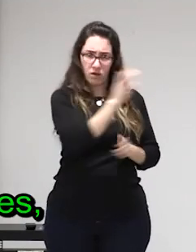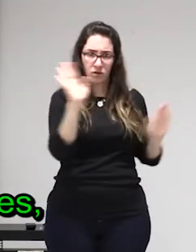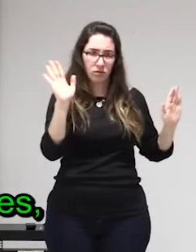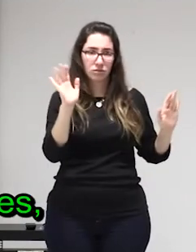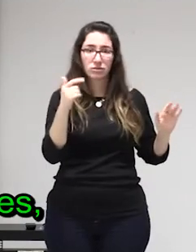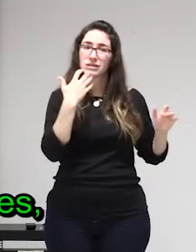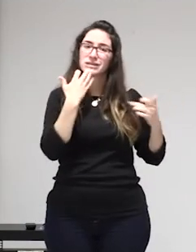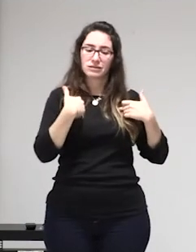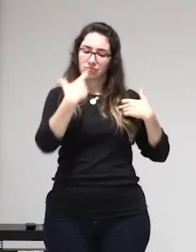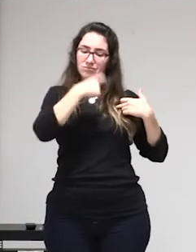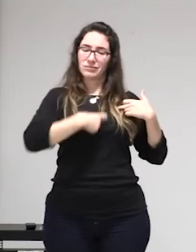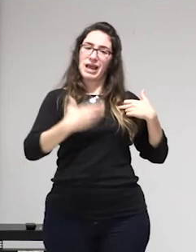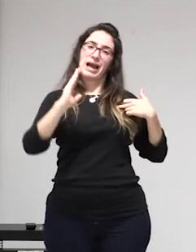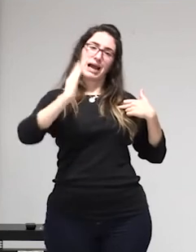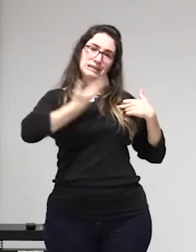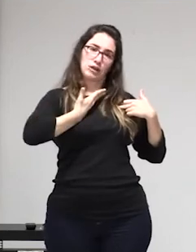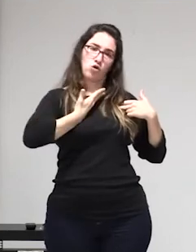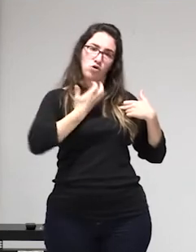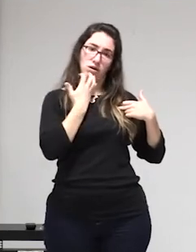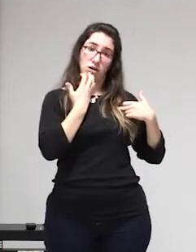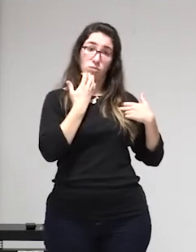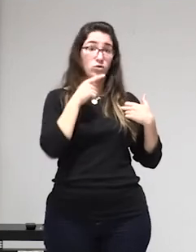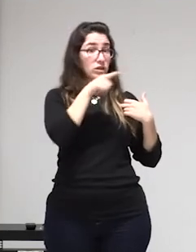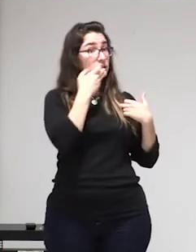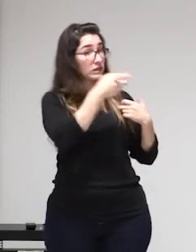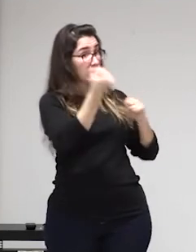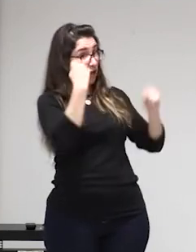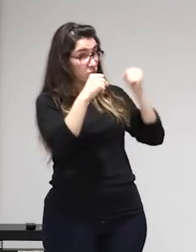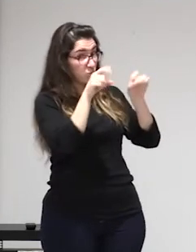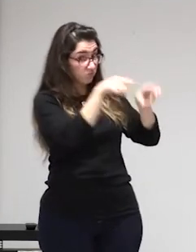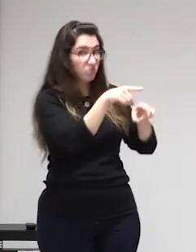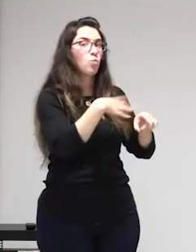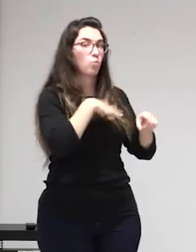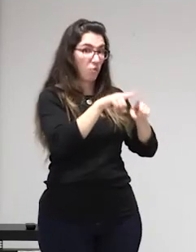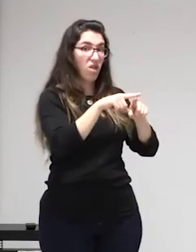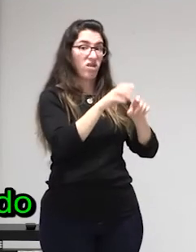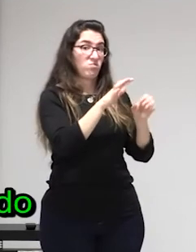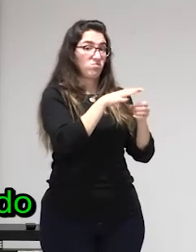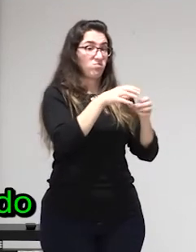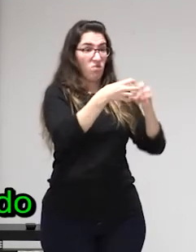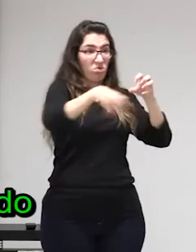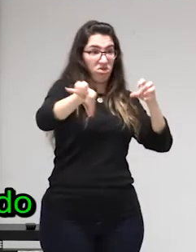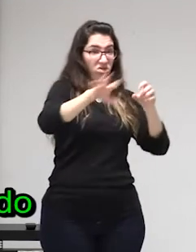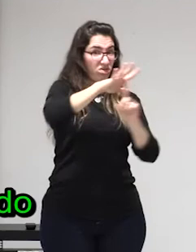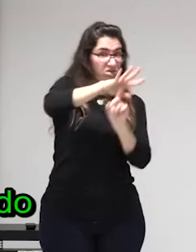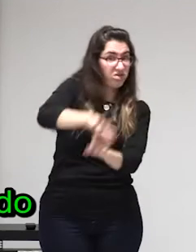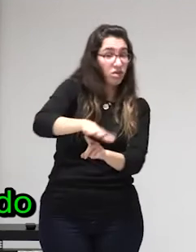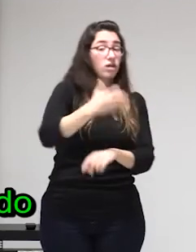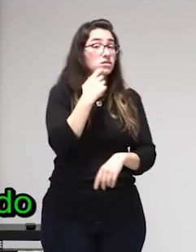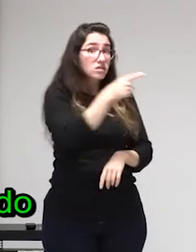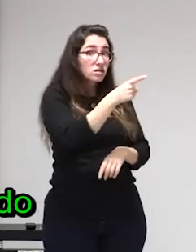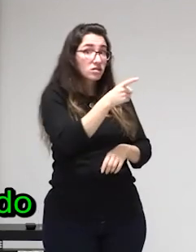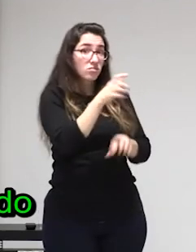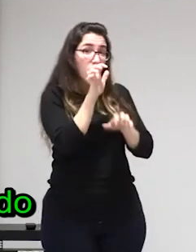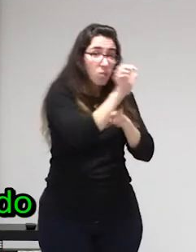decía al principio de todo se nos educa en relación a la sexualidad pues como con mucha angustia porque dependiendo de cual haya sido nuestro